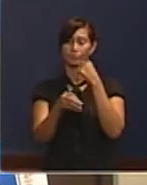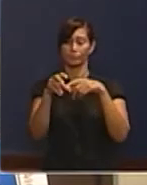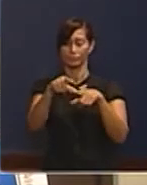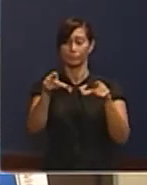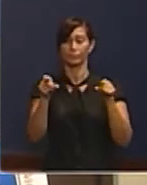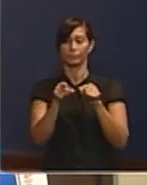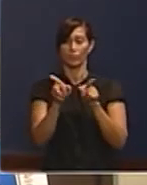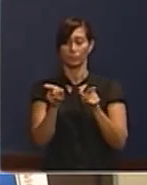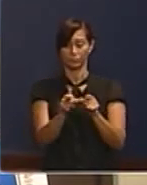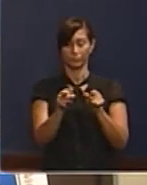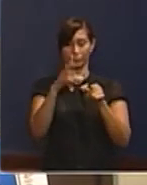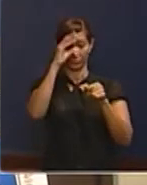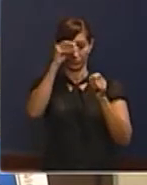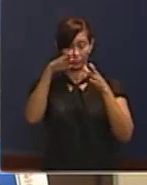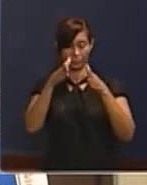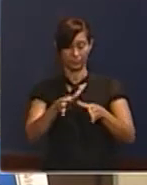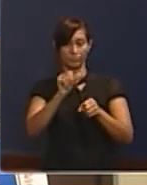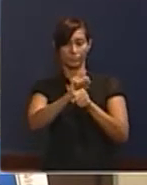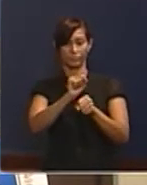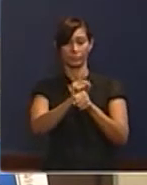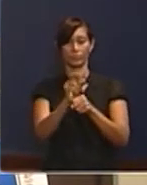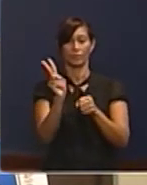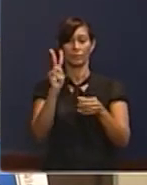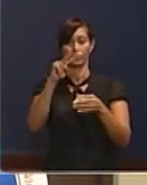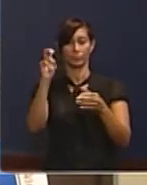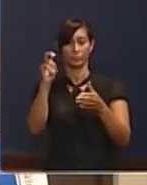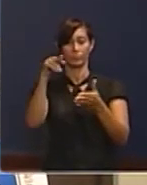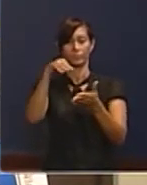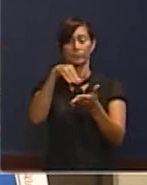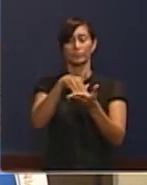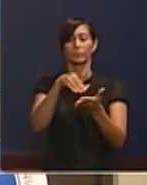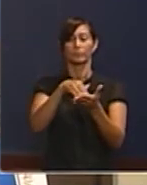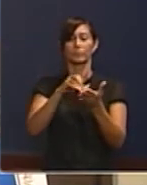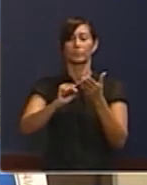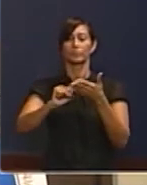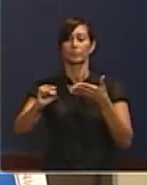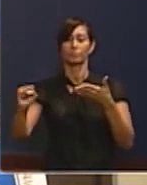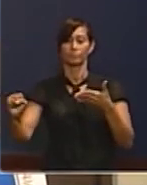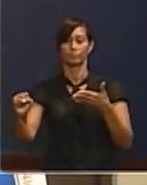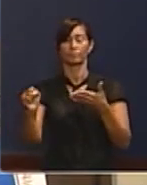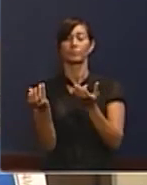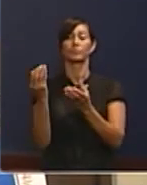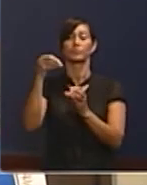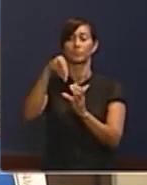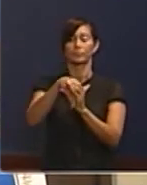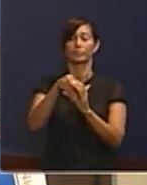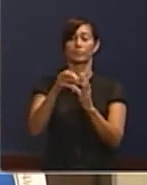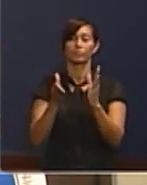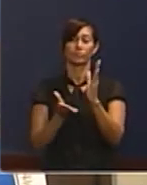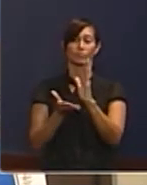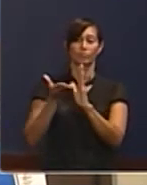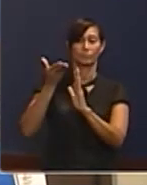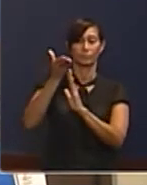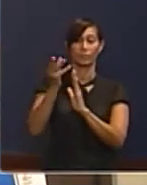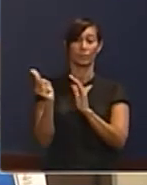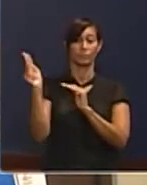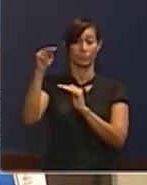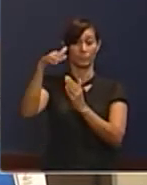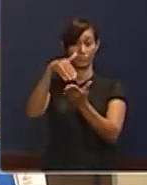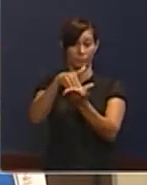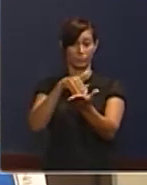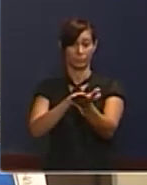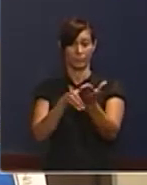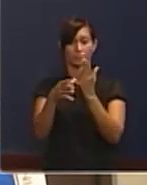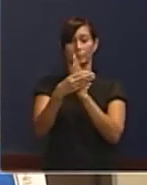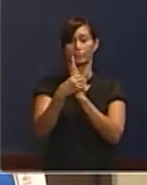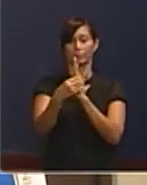con pequeños agricultores y 200.000 tareas en la frontera sur, con una inversión que supera los 200 millones de